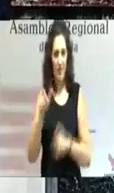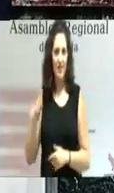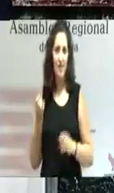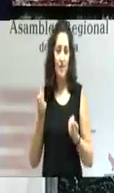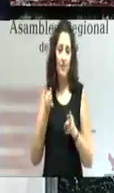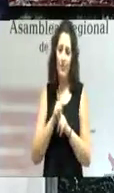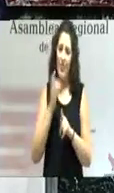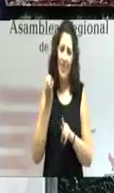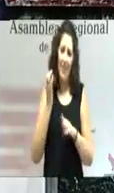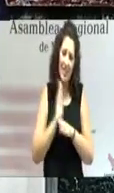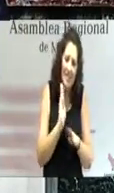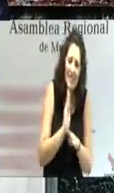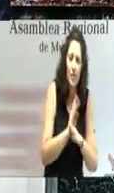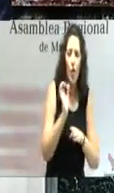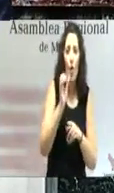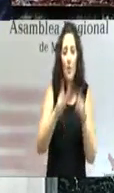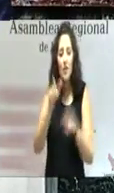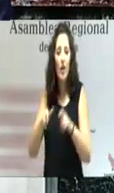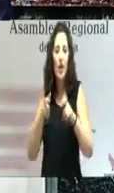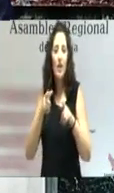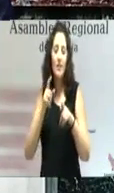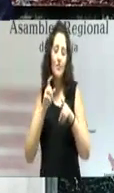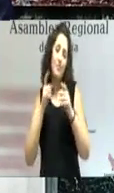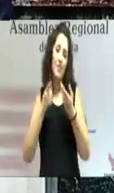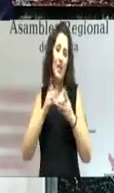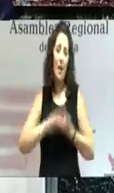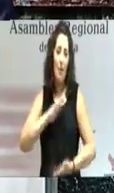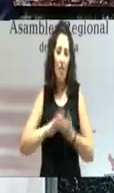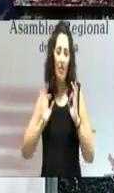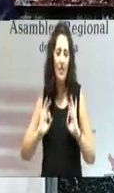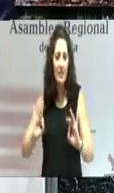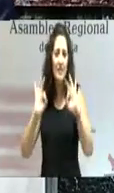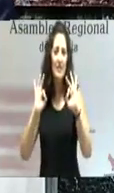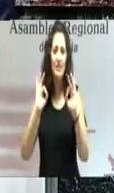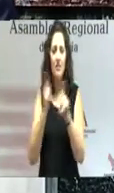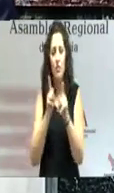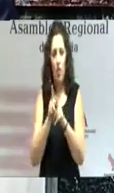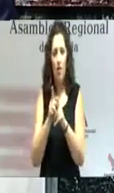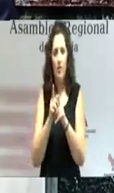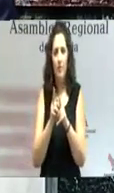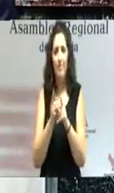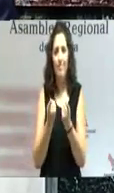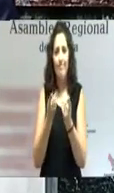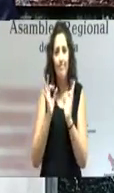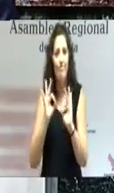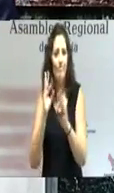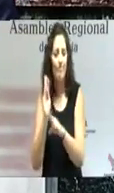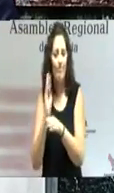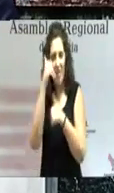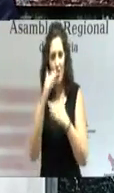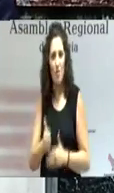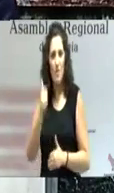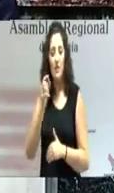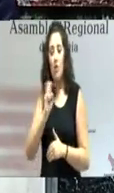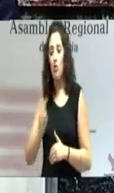capacidades especiales una mayor atención. Y también familias que llevaban ya demasiado tiempo sumidas